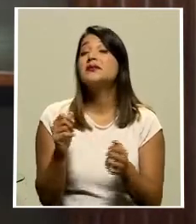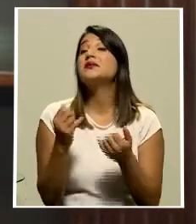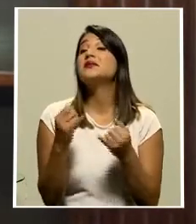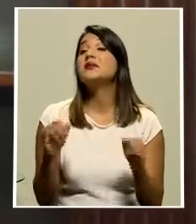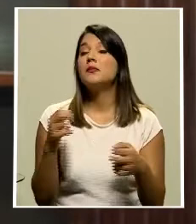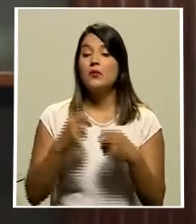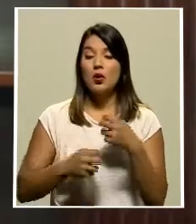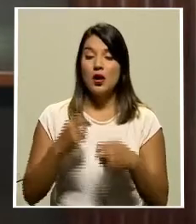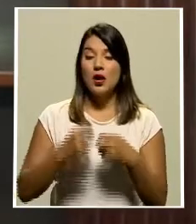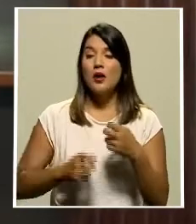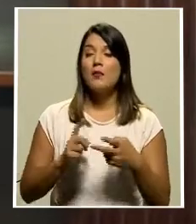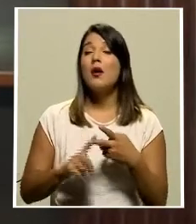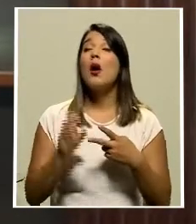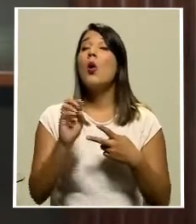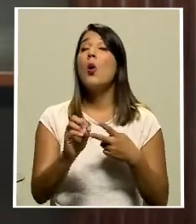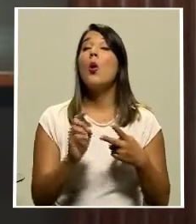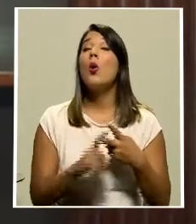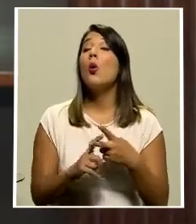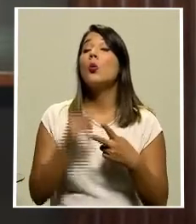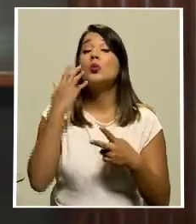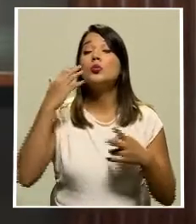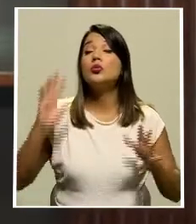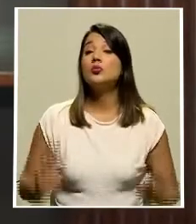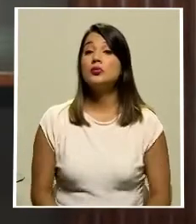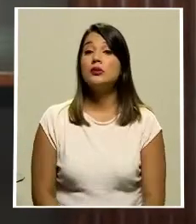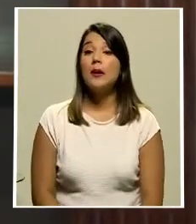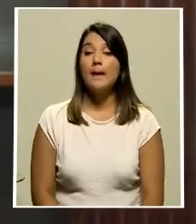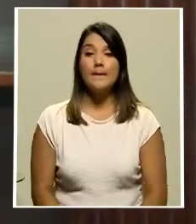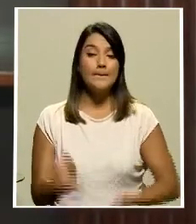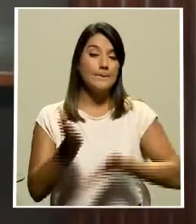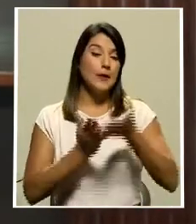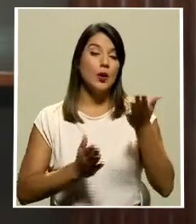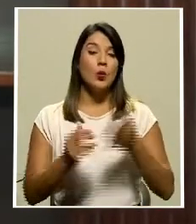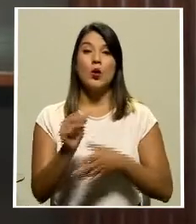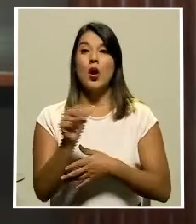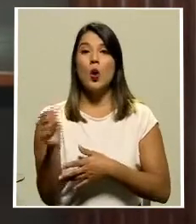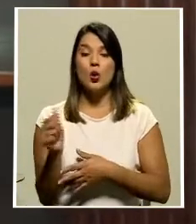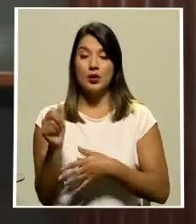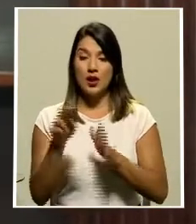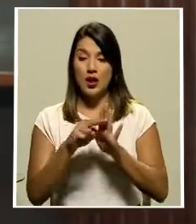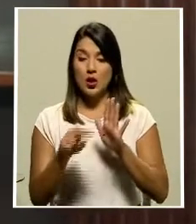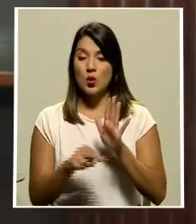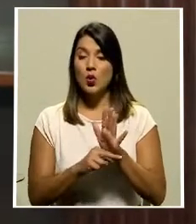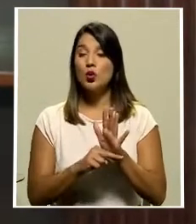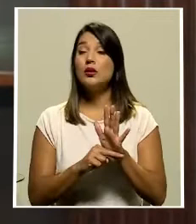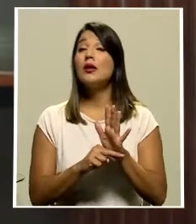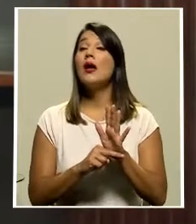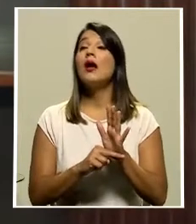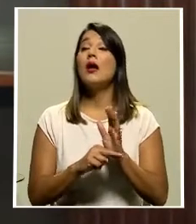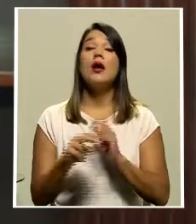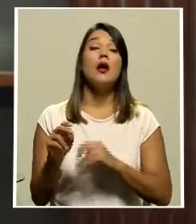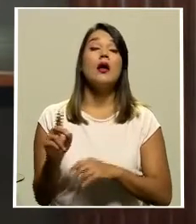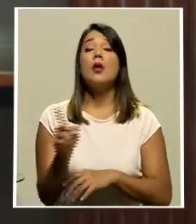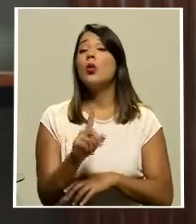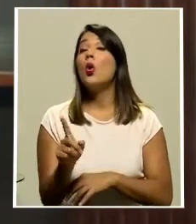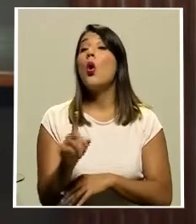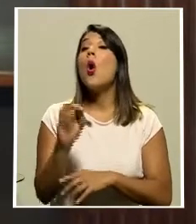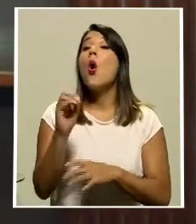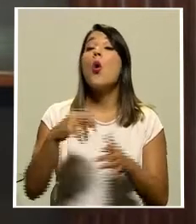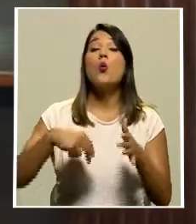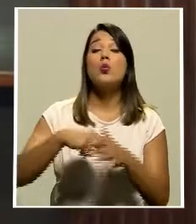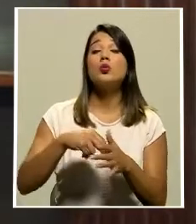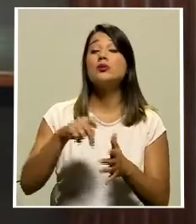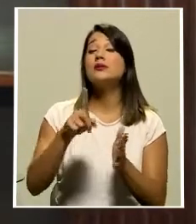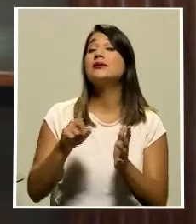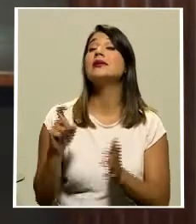que es no sé alguna otra calificación que no es un impedimento constitucional para